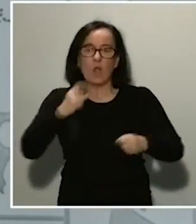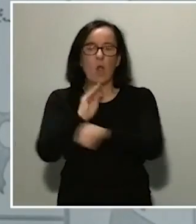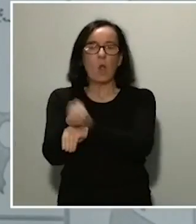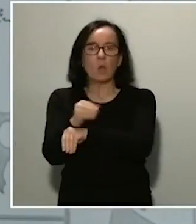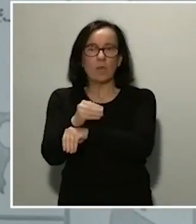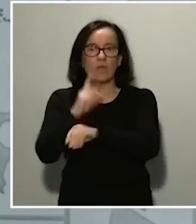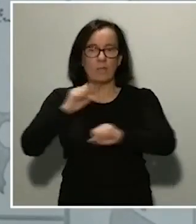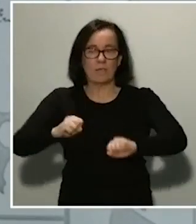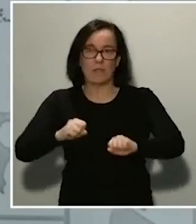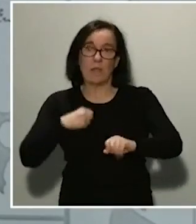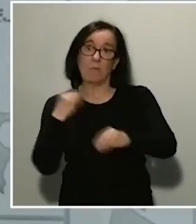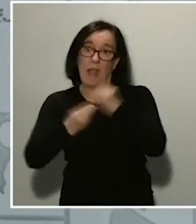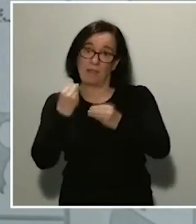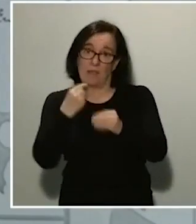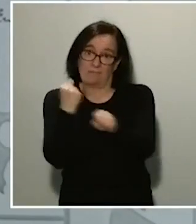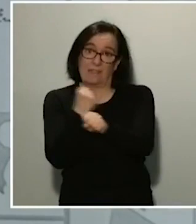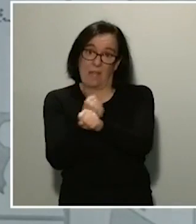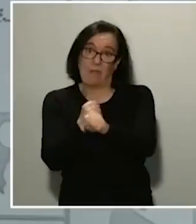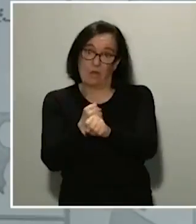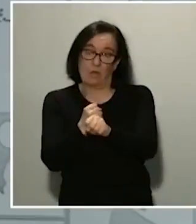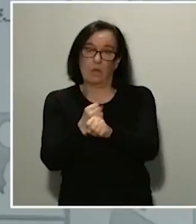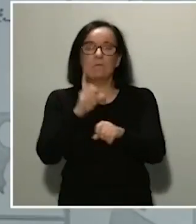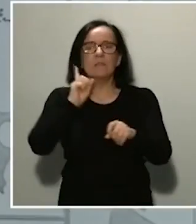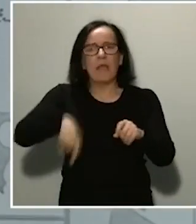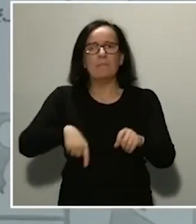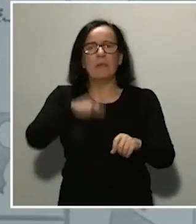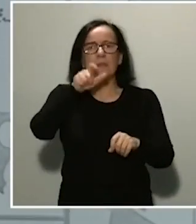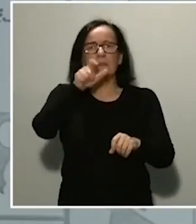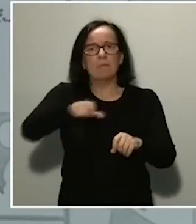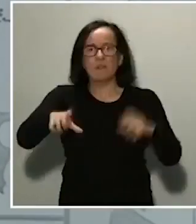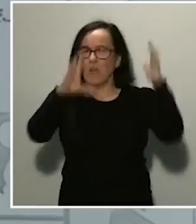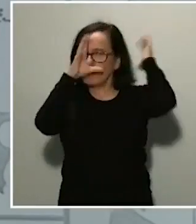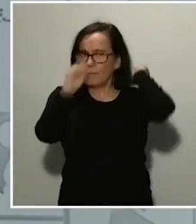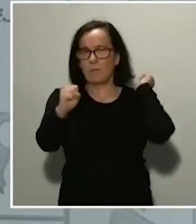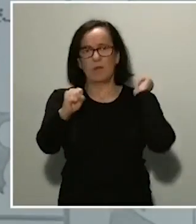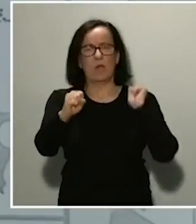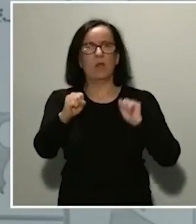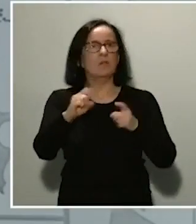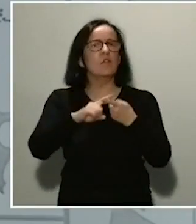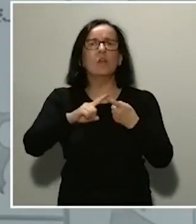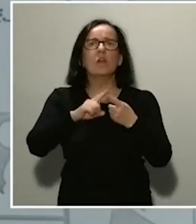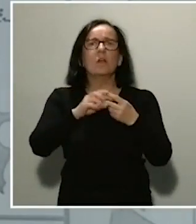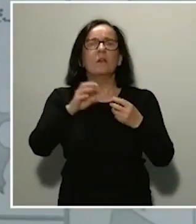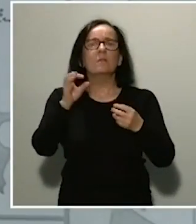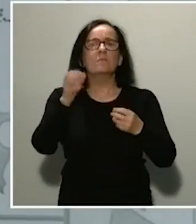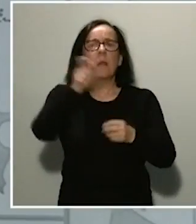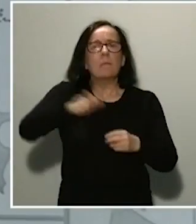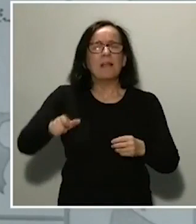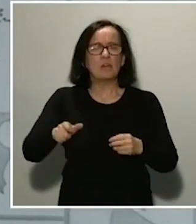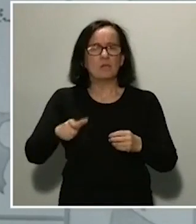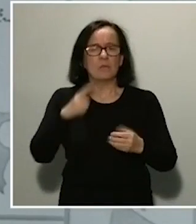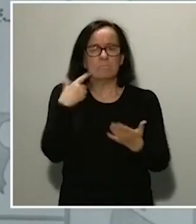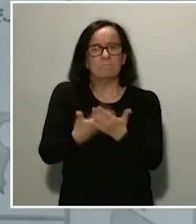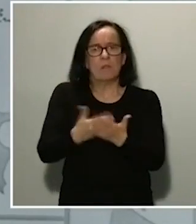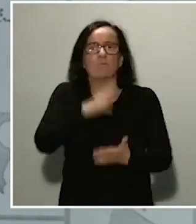para realizar este tipo de actividades también al personal diplomático ni tampoco a aquellas personas que acrediten motivos de